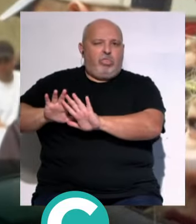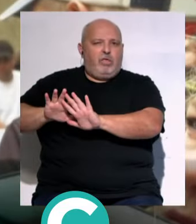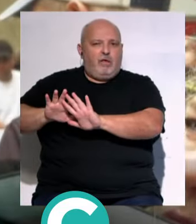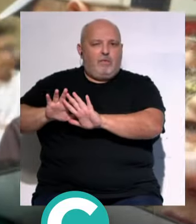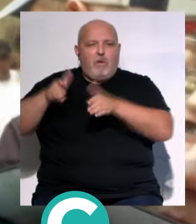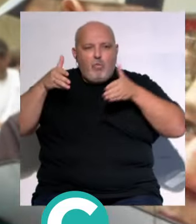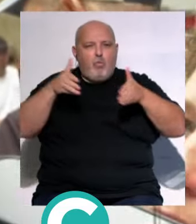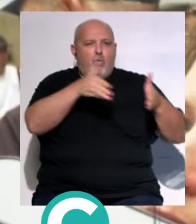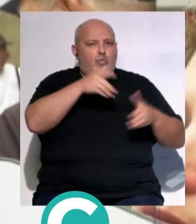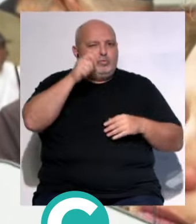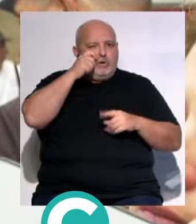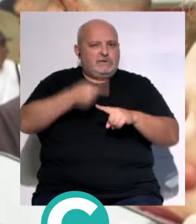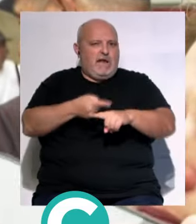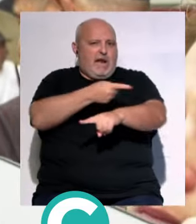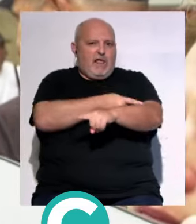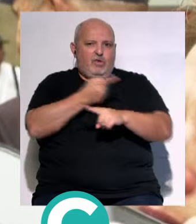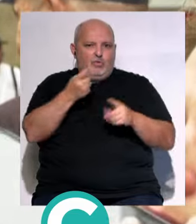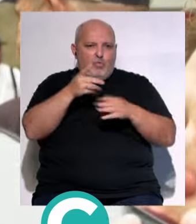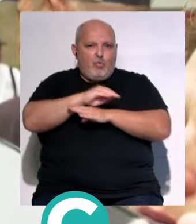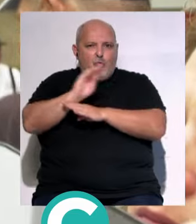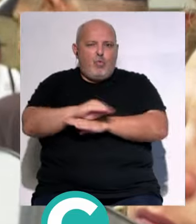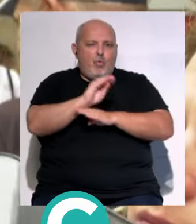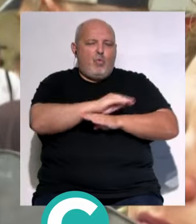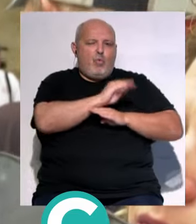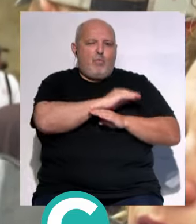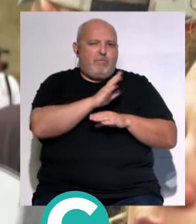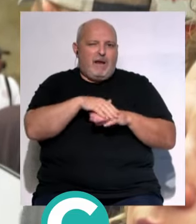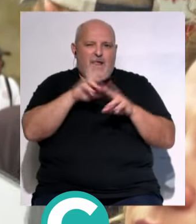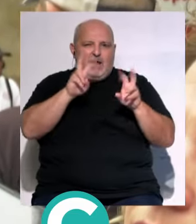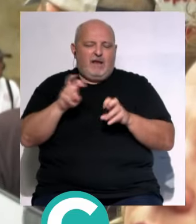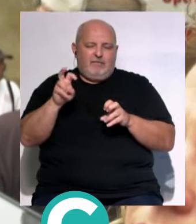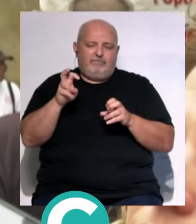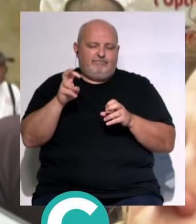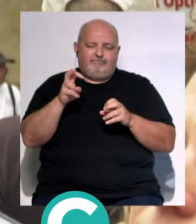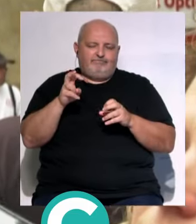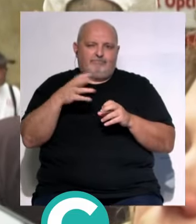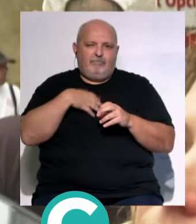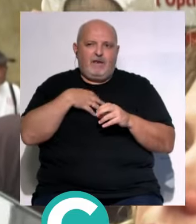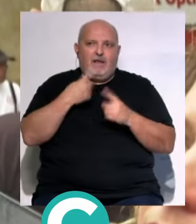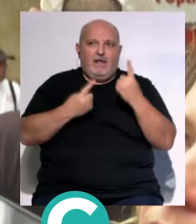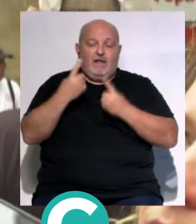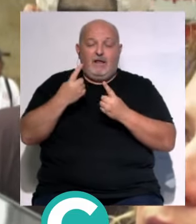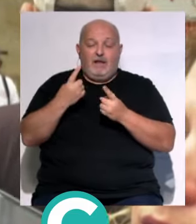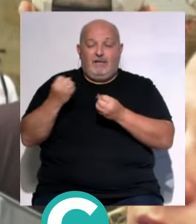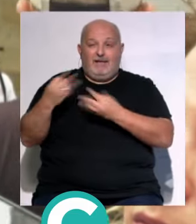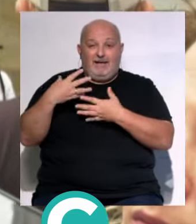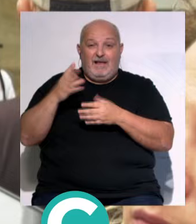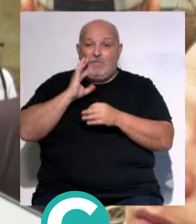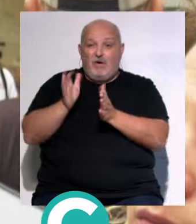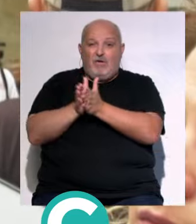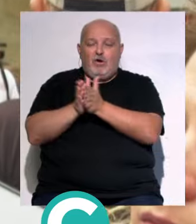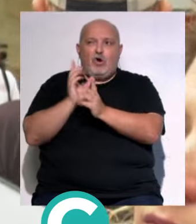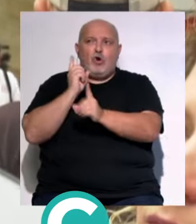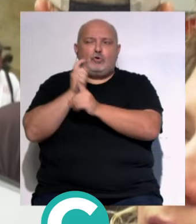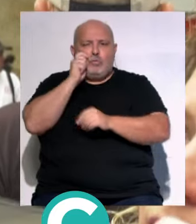sobre todo pues infraestructuras turísticas... ...unas políticas pues dedicadas exclusivamente para el visitante... ...en el cual como bien dice mi compañera... ...no es que estamos en